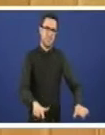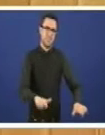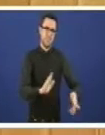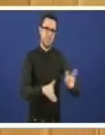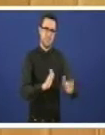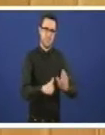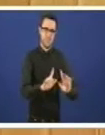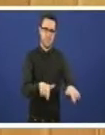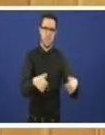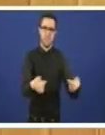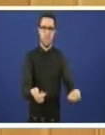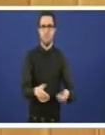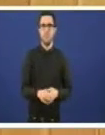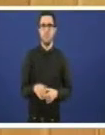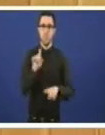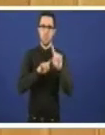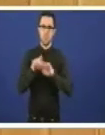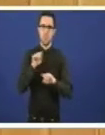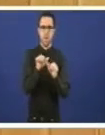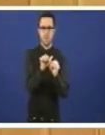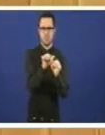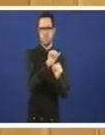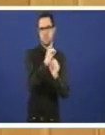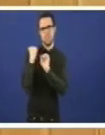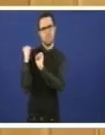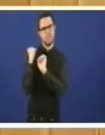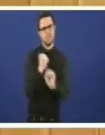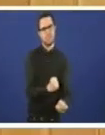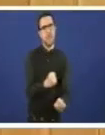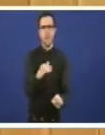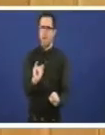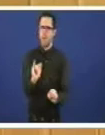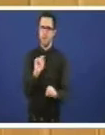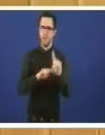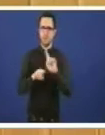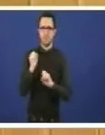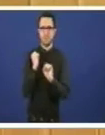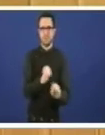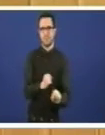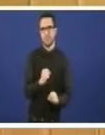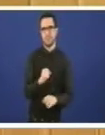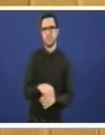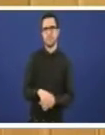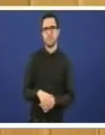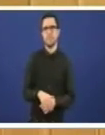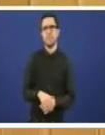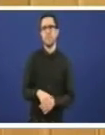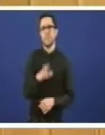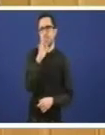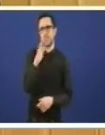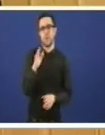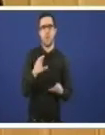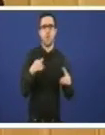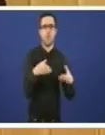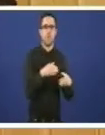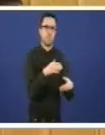este problema fai tempo que o temos cando os grupos da oposición chegaron a gobernar este problema existía